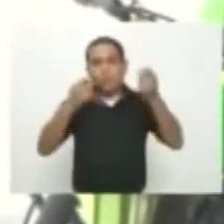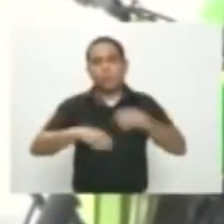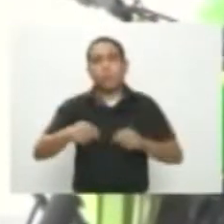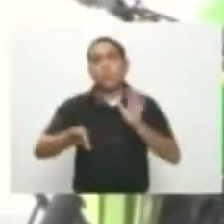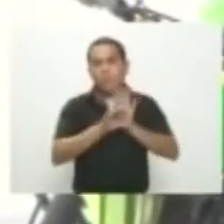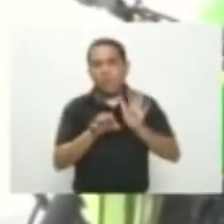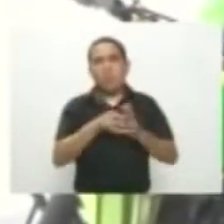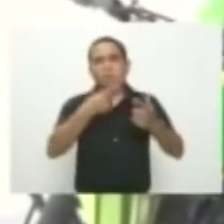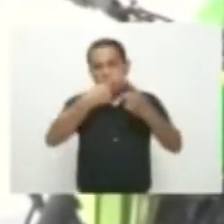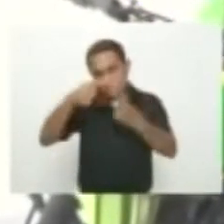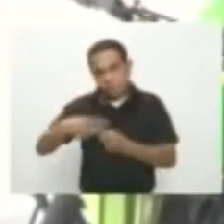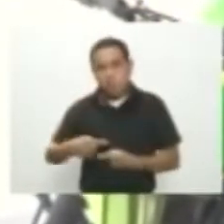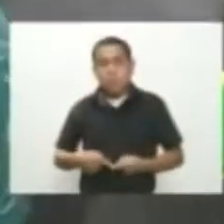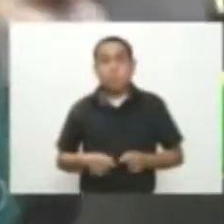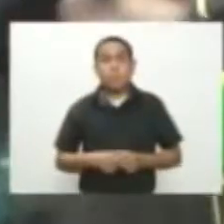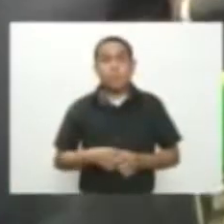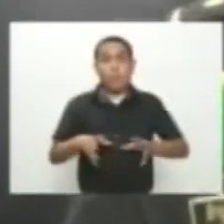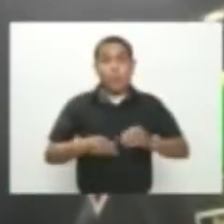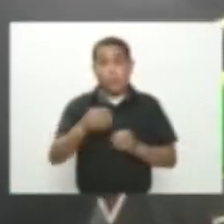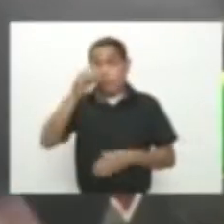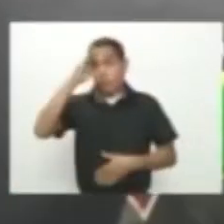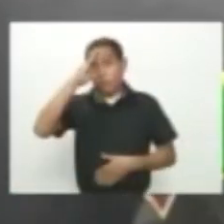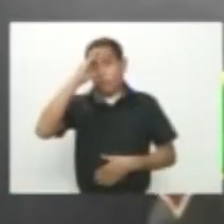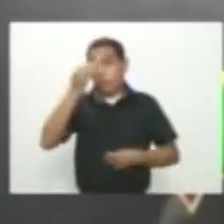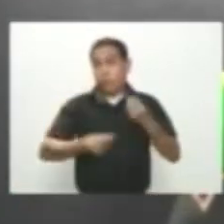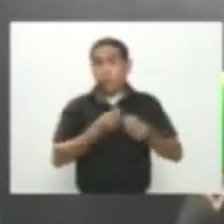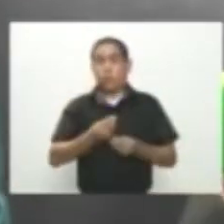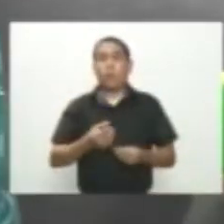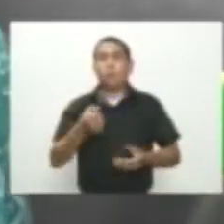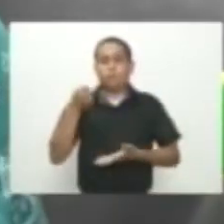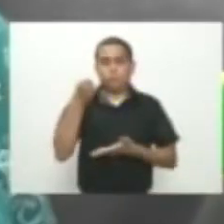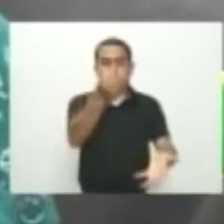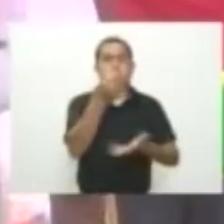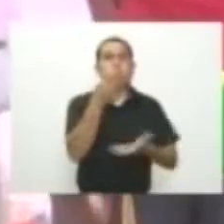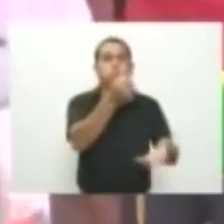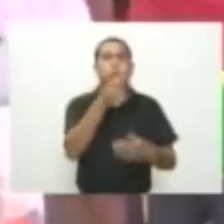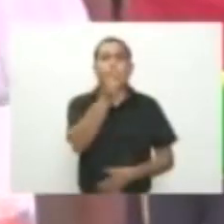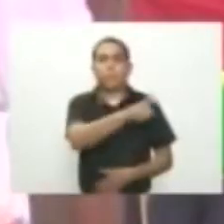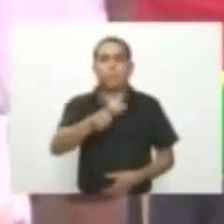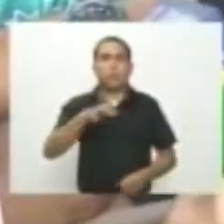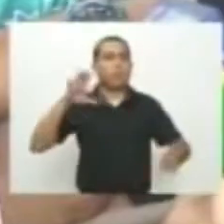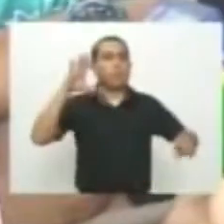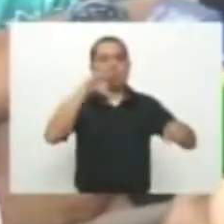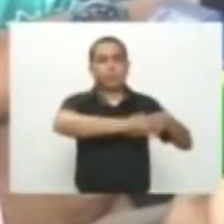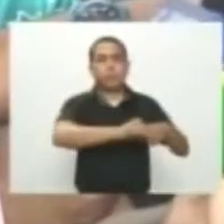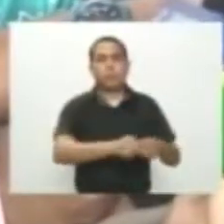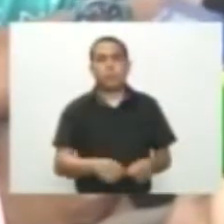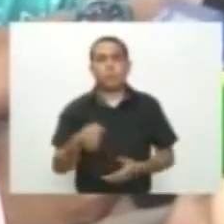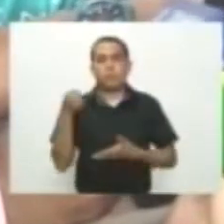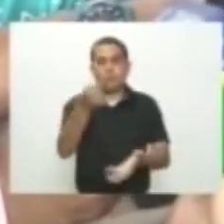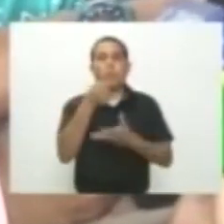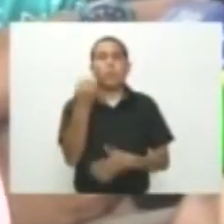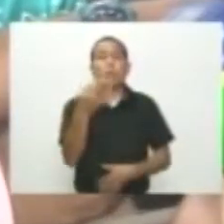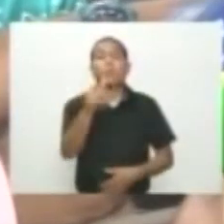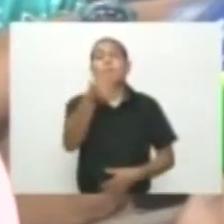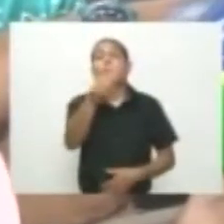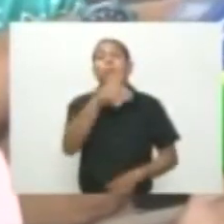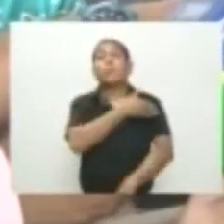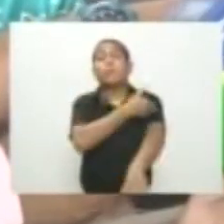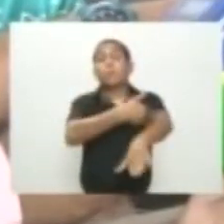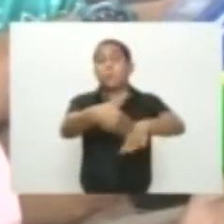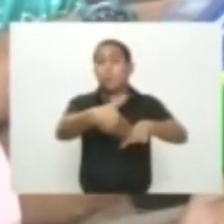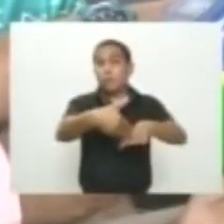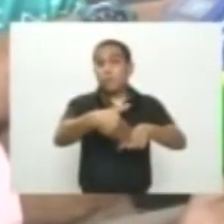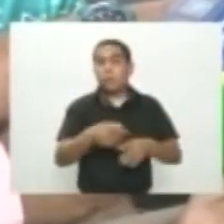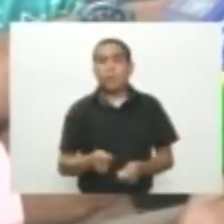crimen organizado El alto oficial ofreció una recompensa para dar con la captura de los responsables Una recompensa hasta de 10 millones de pesos